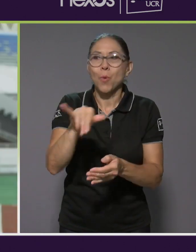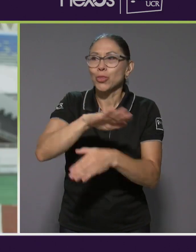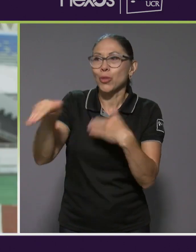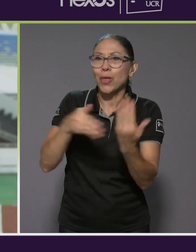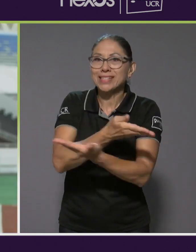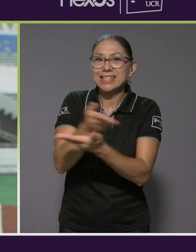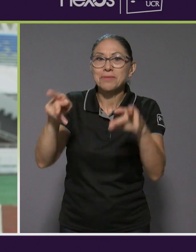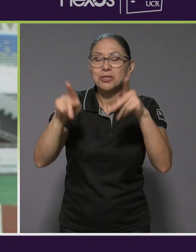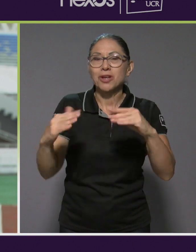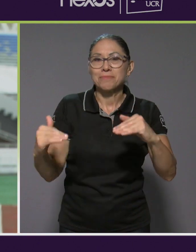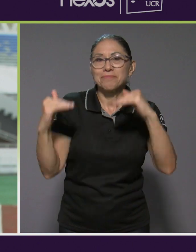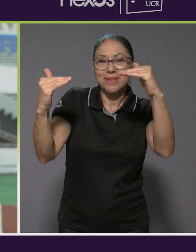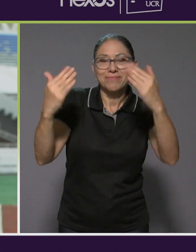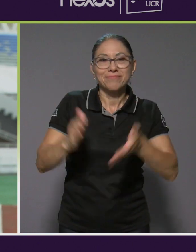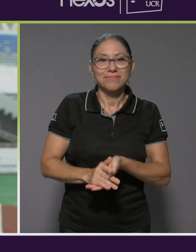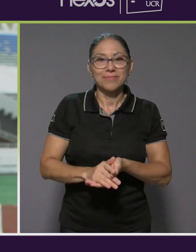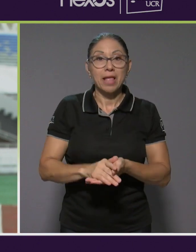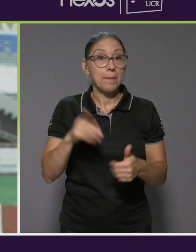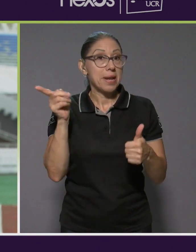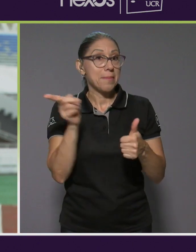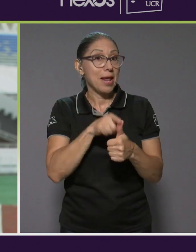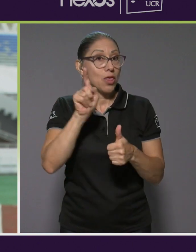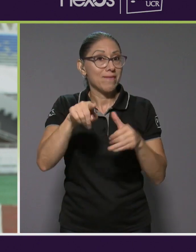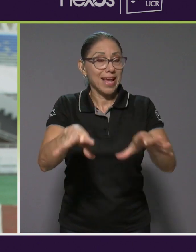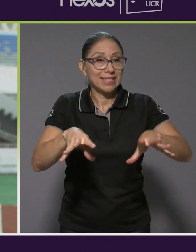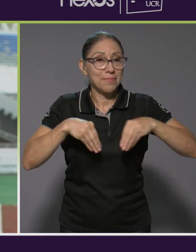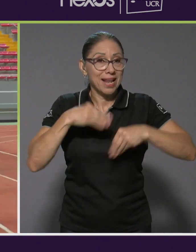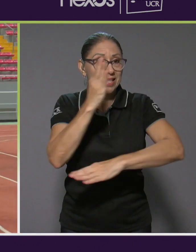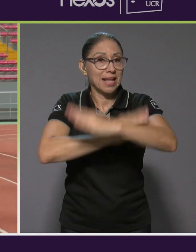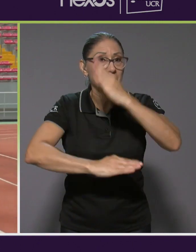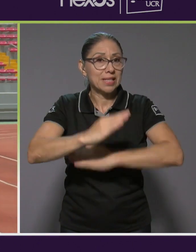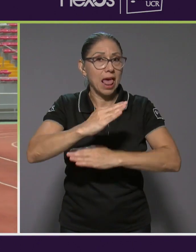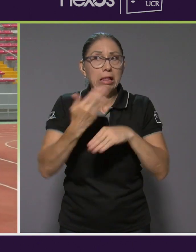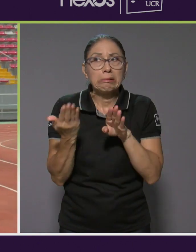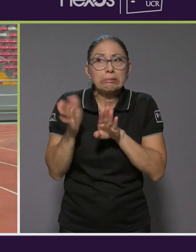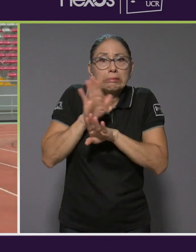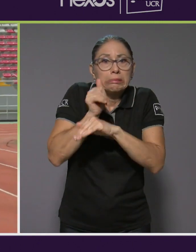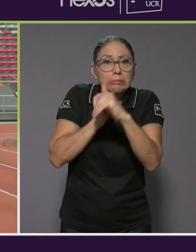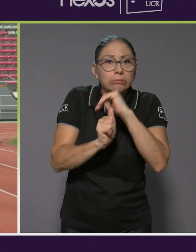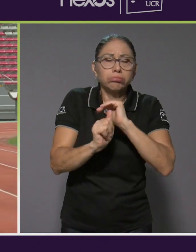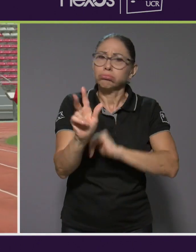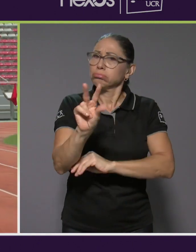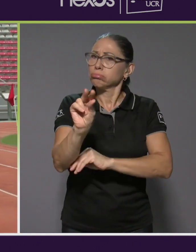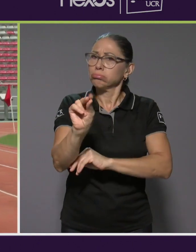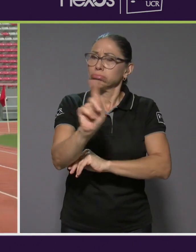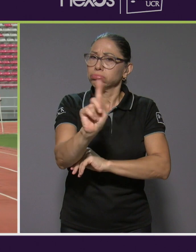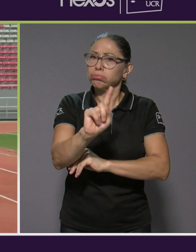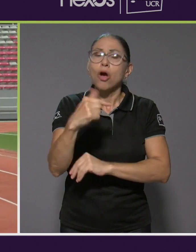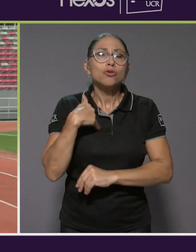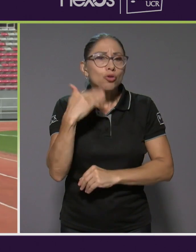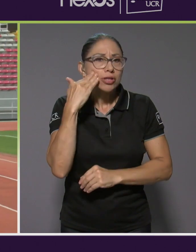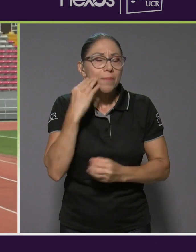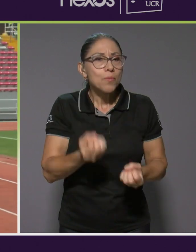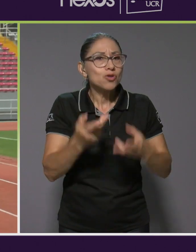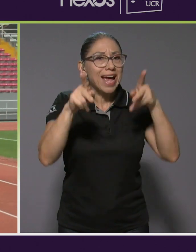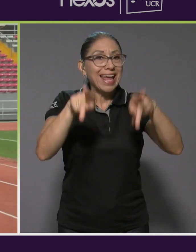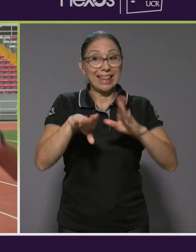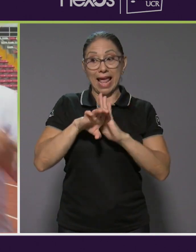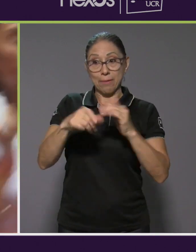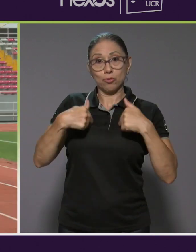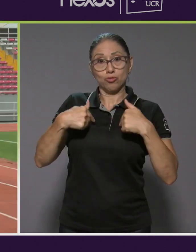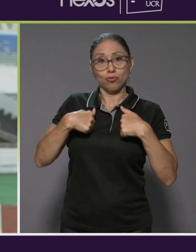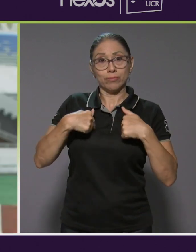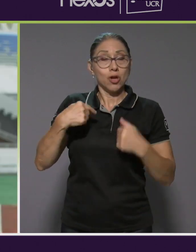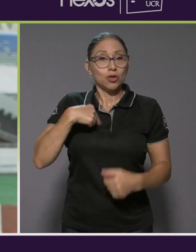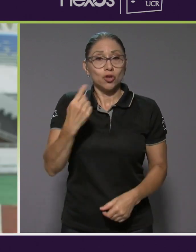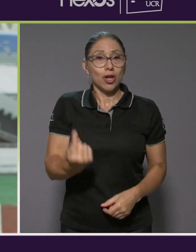Primero que nada, tienen que aceptar su discapacidad, no esconderla. Porque sé que hay mucha gente, por ejemplo en mi caso, que yo